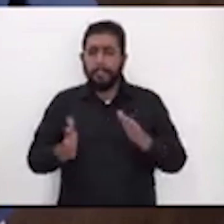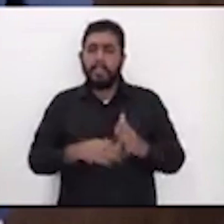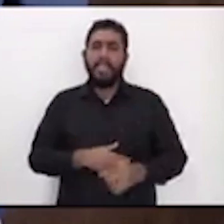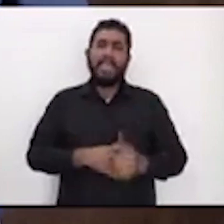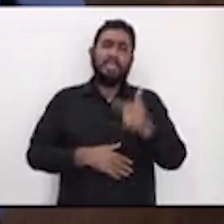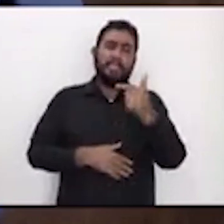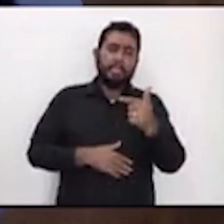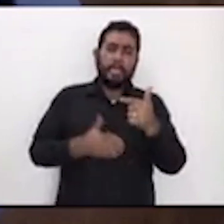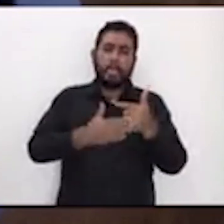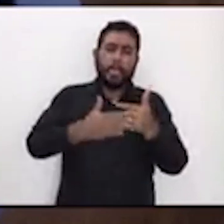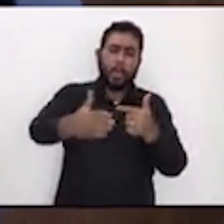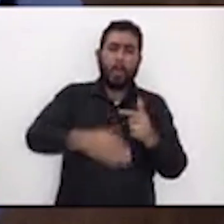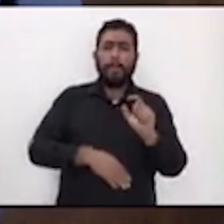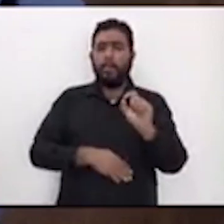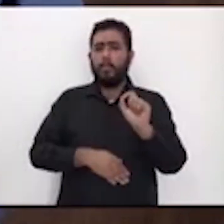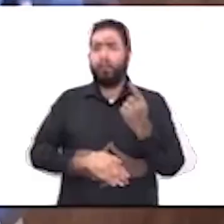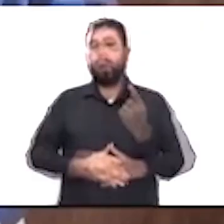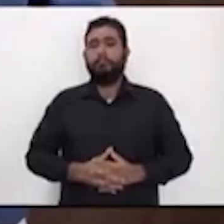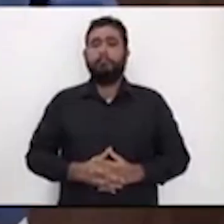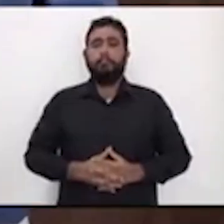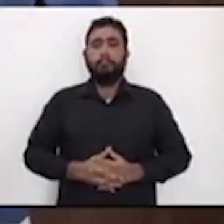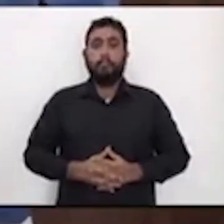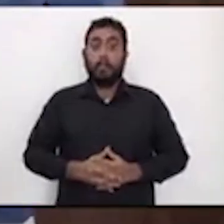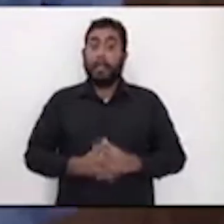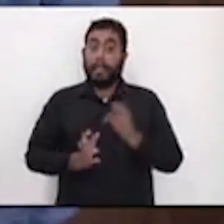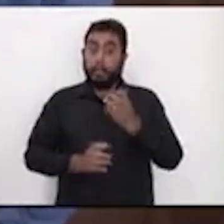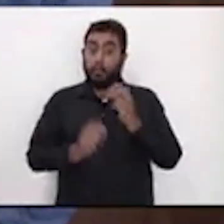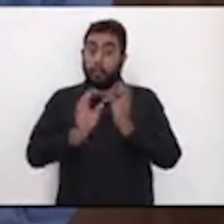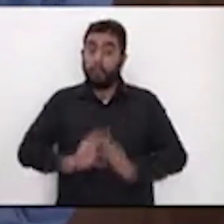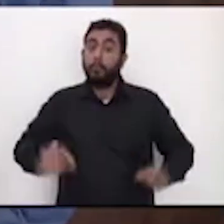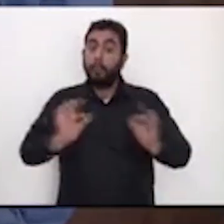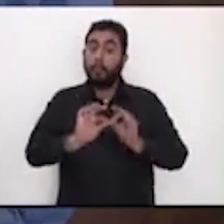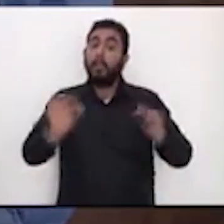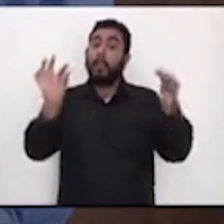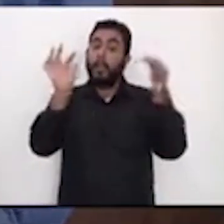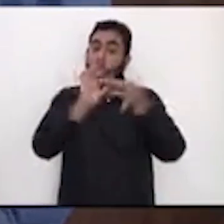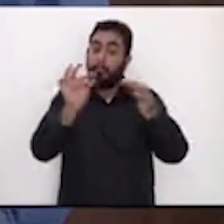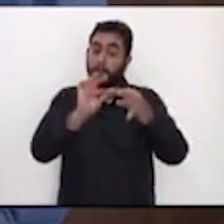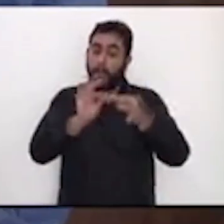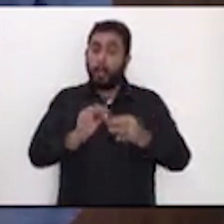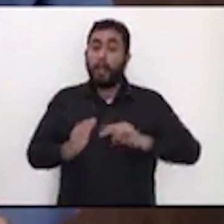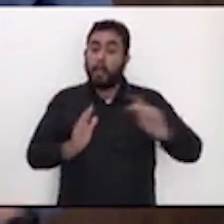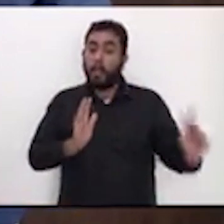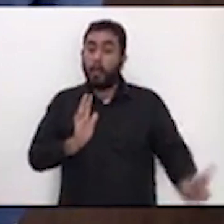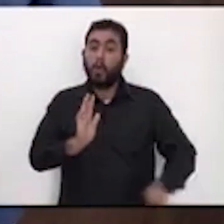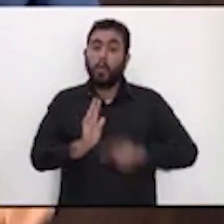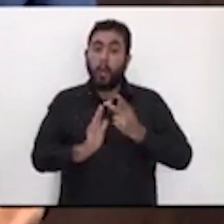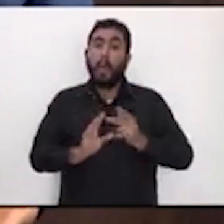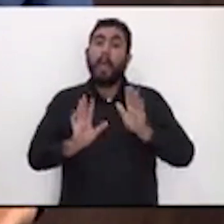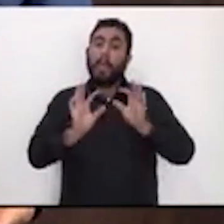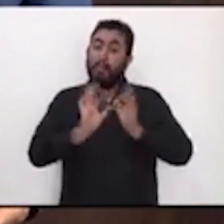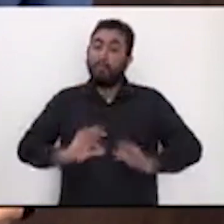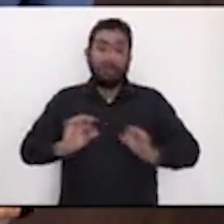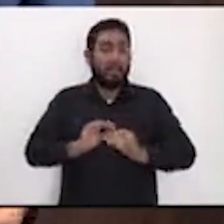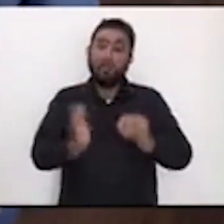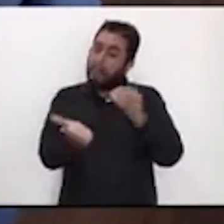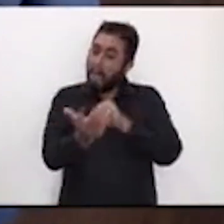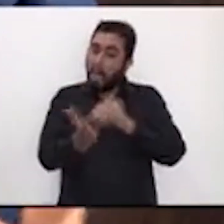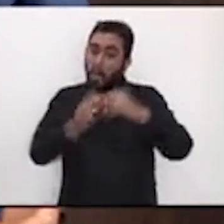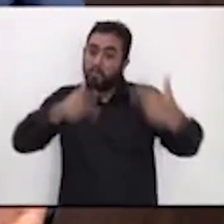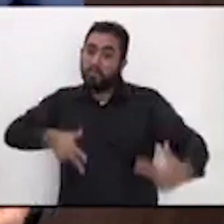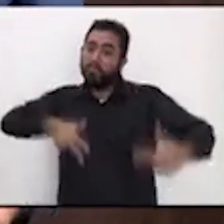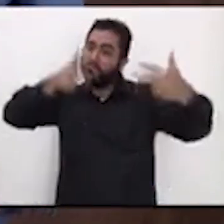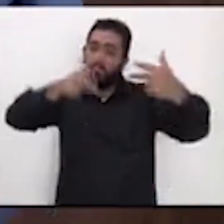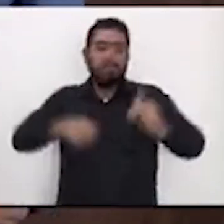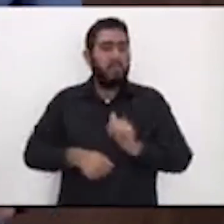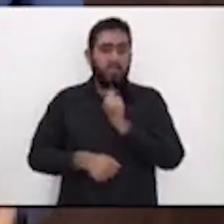de septiembre al 21 de septiembre. Es importante comentar que regresarán de manera virtual, no